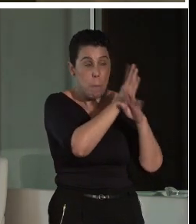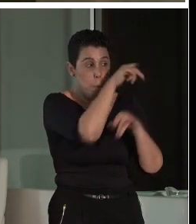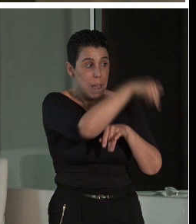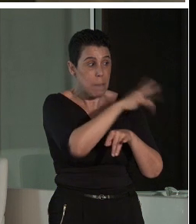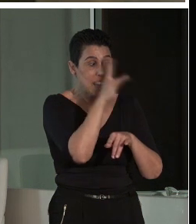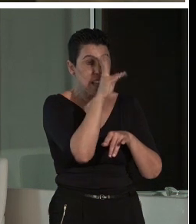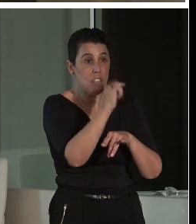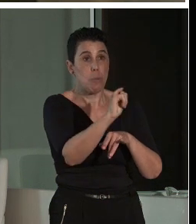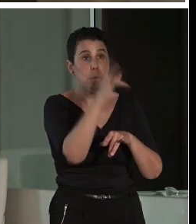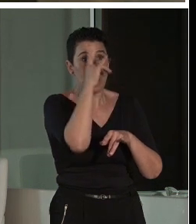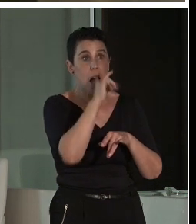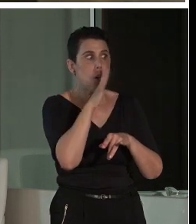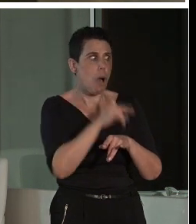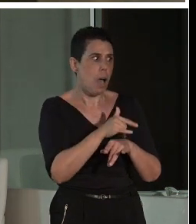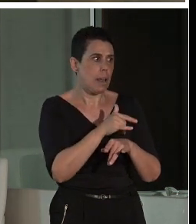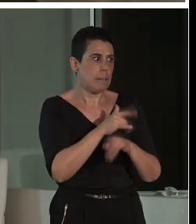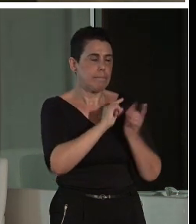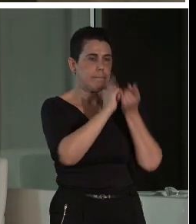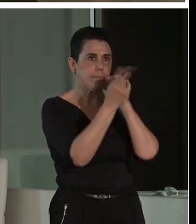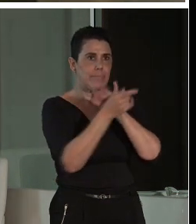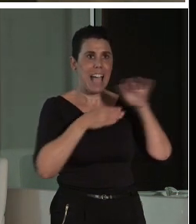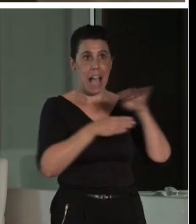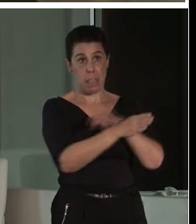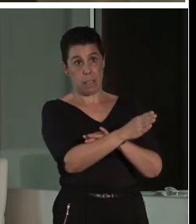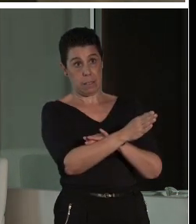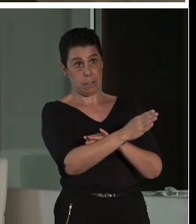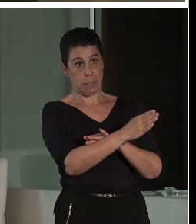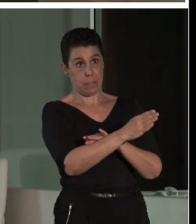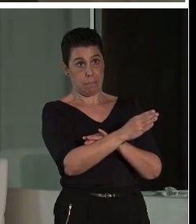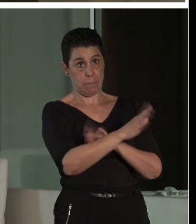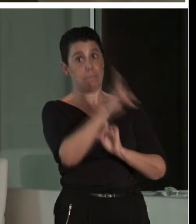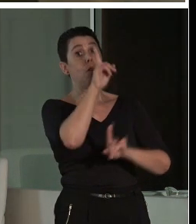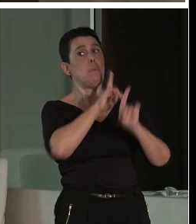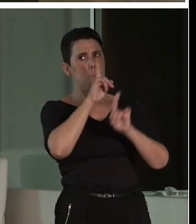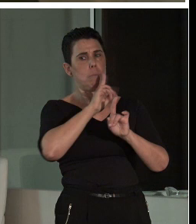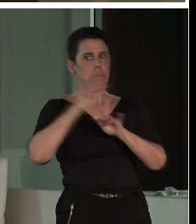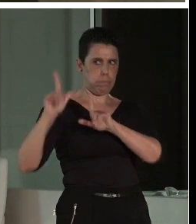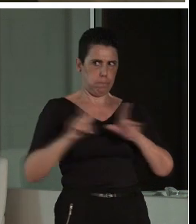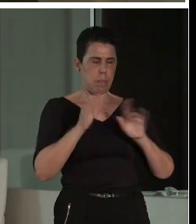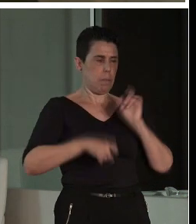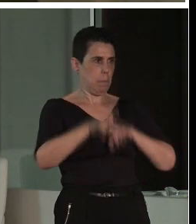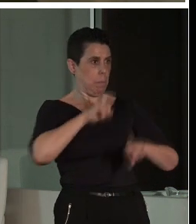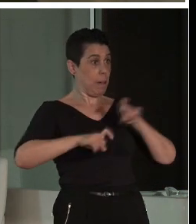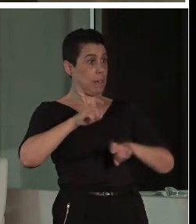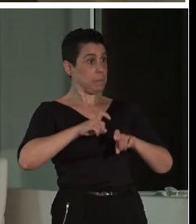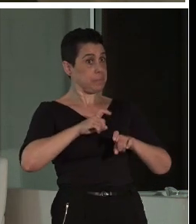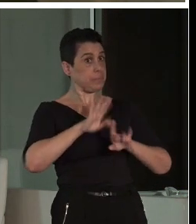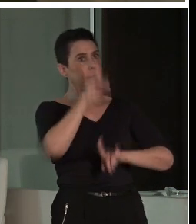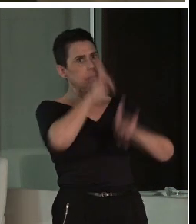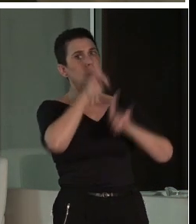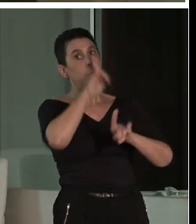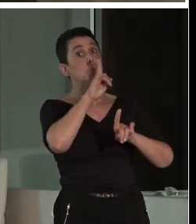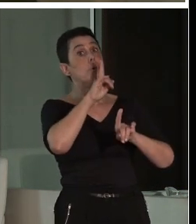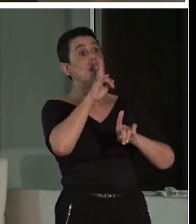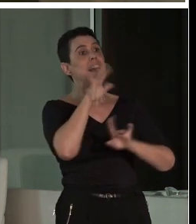además… Voy a saltarme esta y me voy a ir a esta, luego volvemos para atrás. Con un problema, además, nosotros